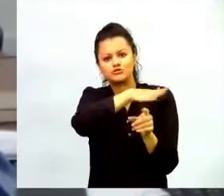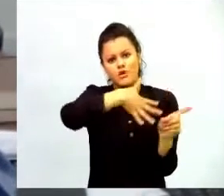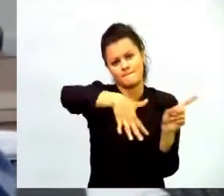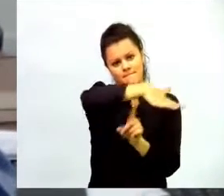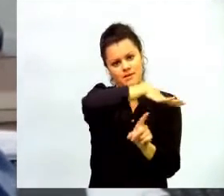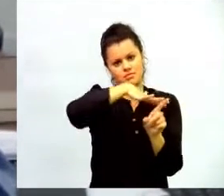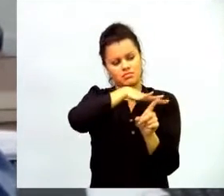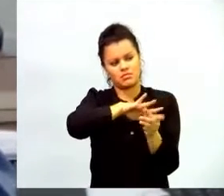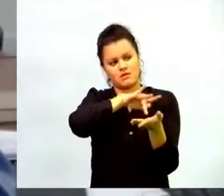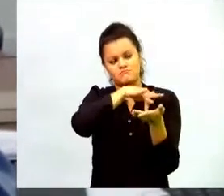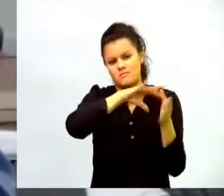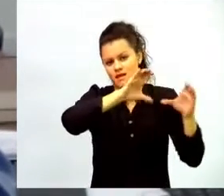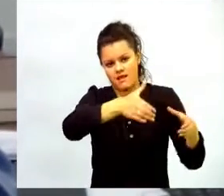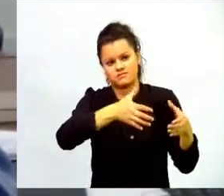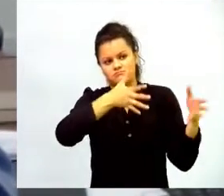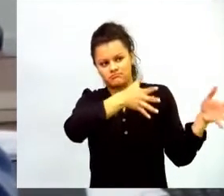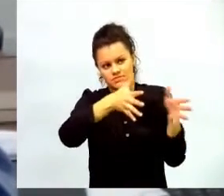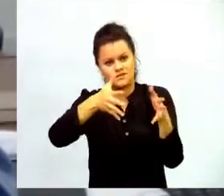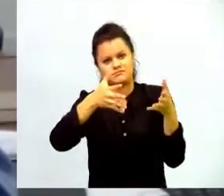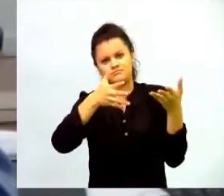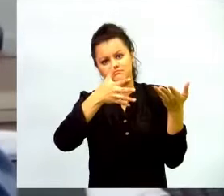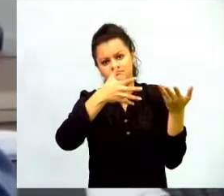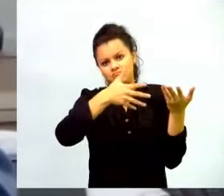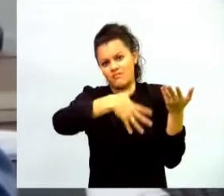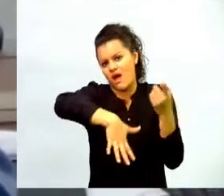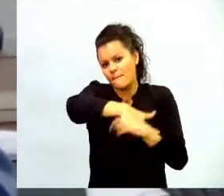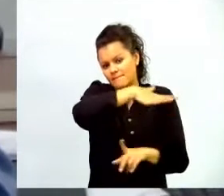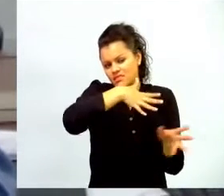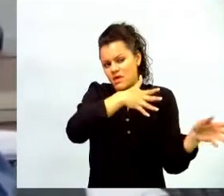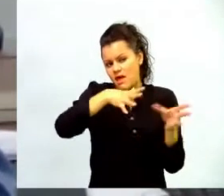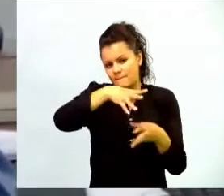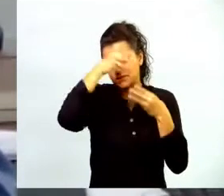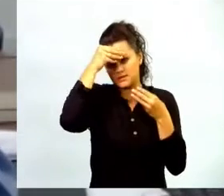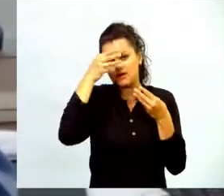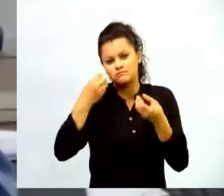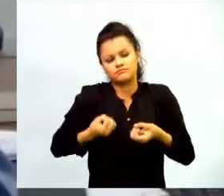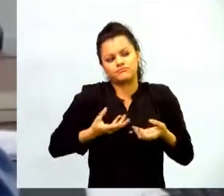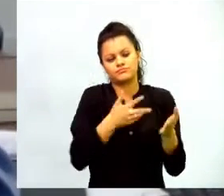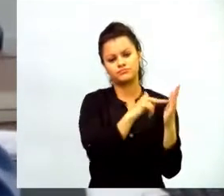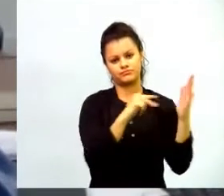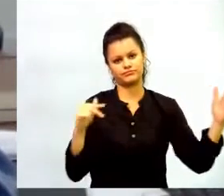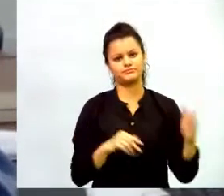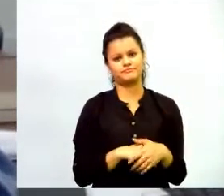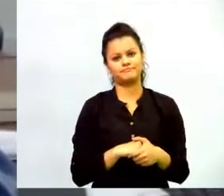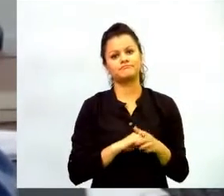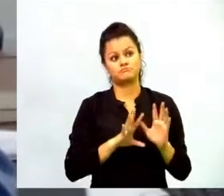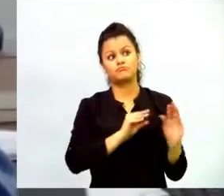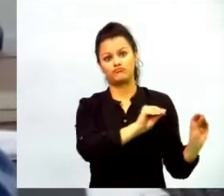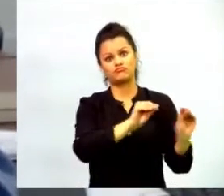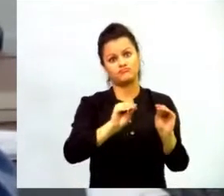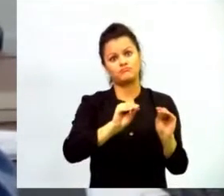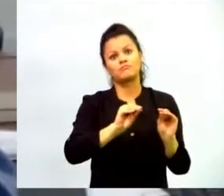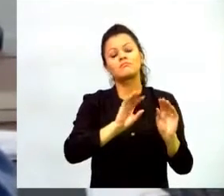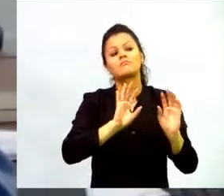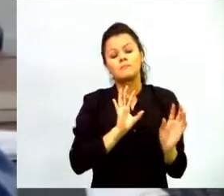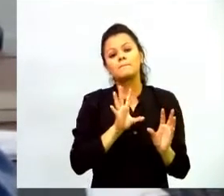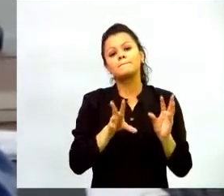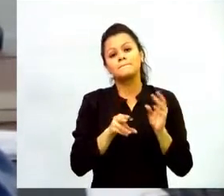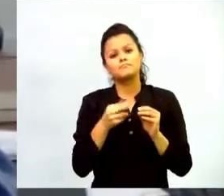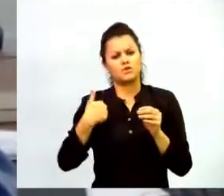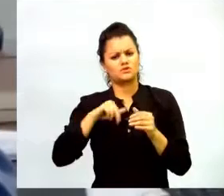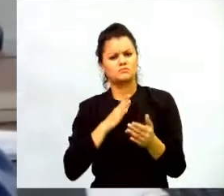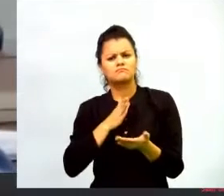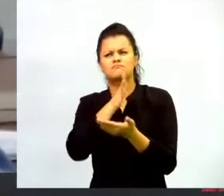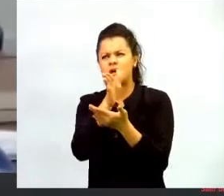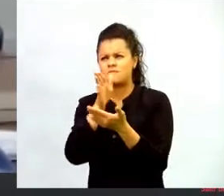enseñanza y aprendizaje. Pero además de la formación, que hoy en día es un presencial, próximamente vamos a estar lanzando todo un